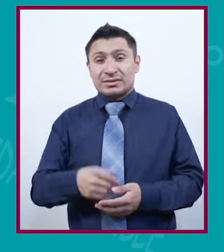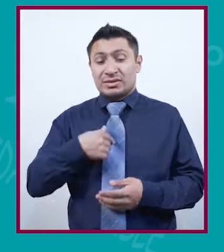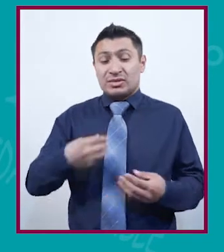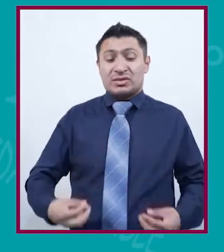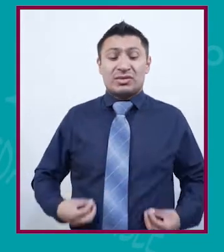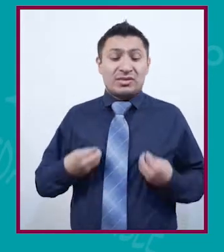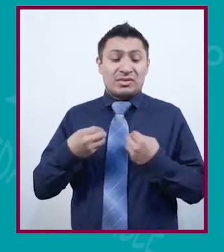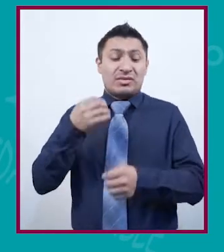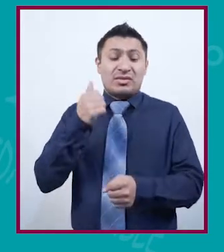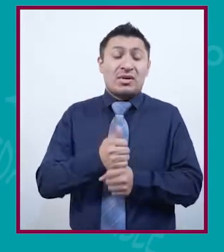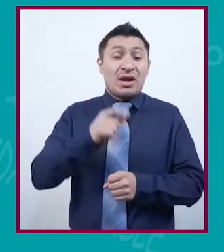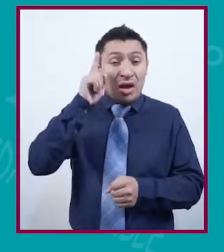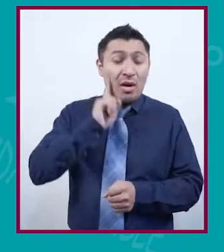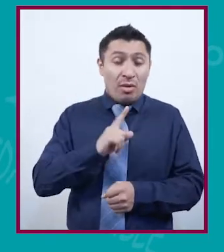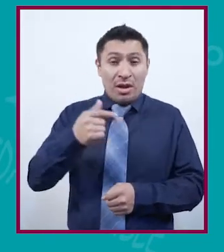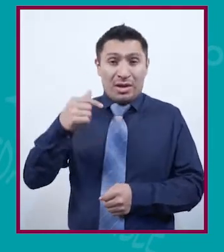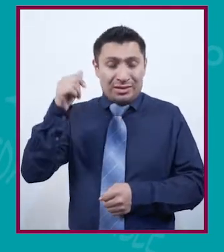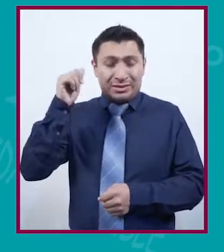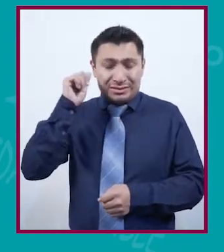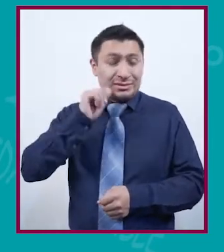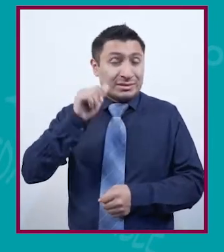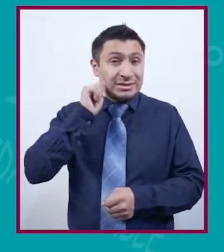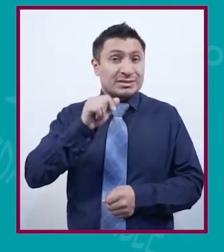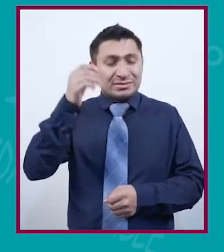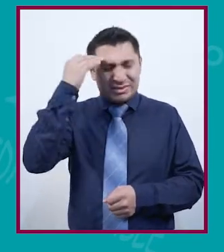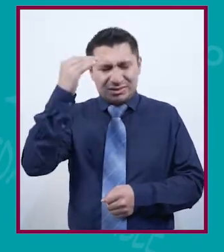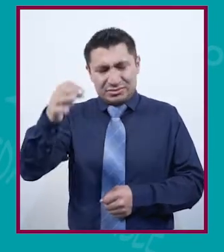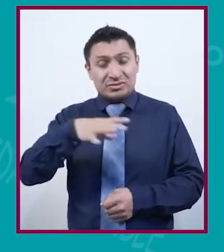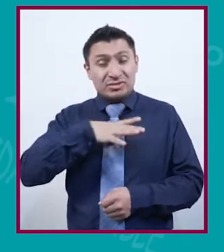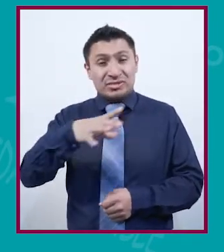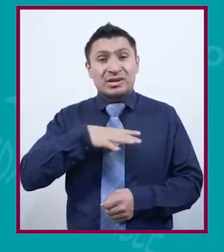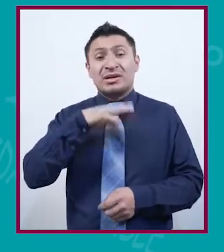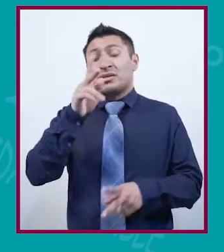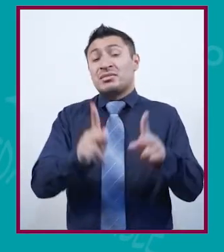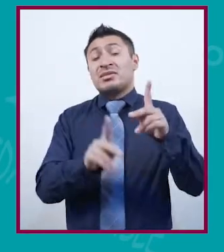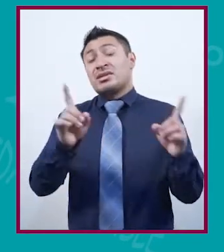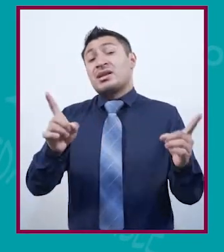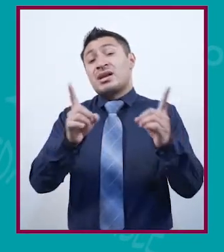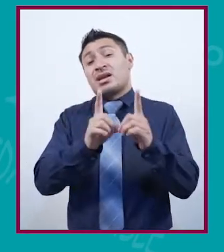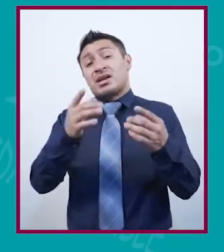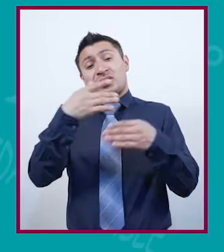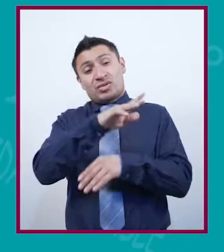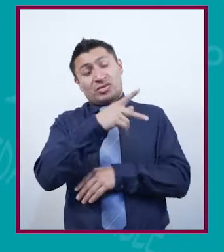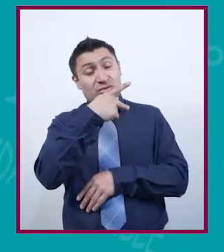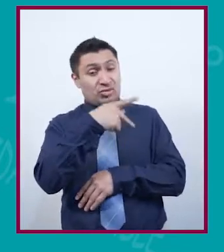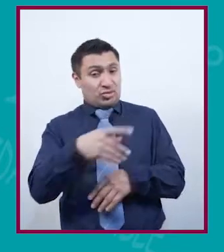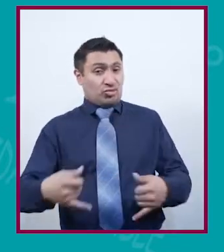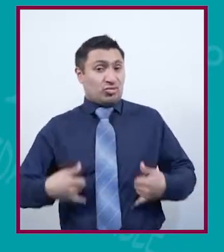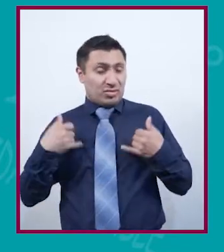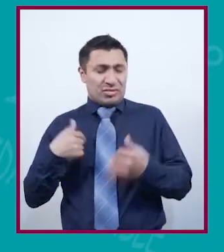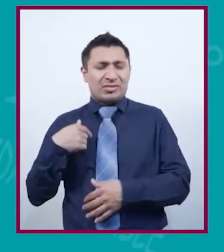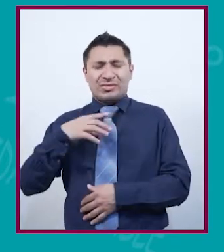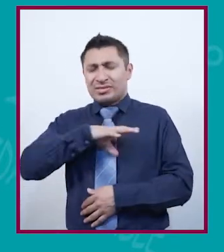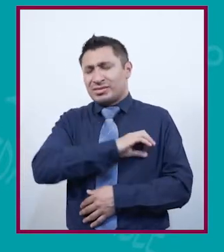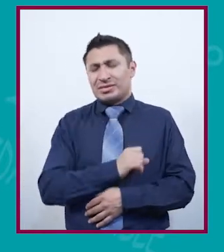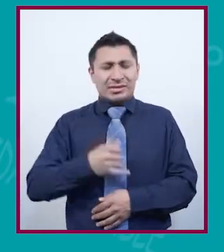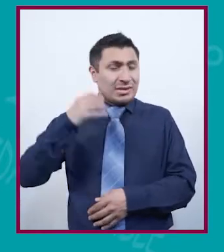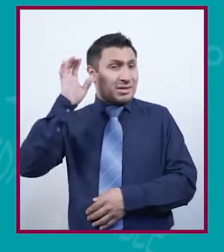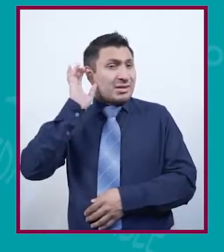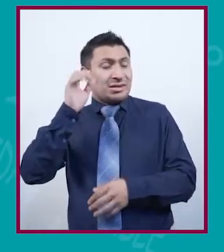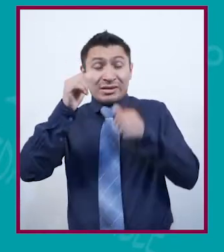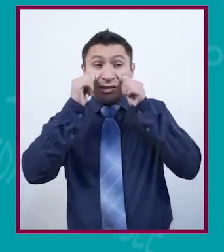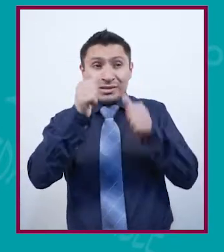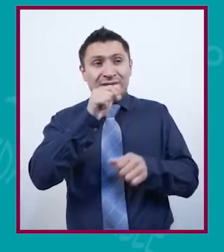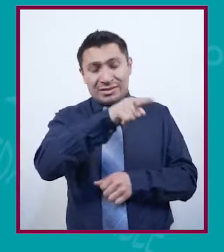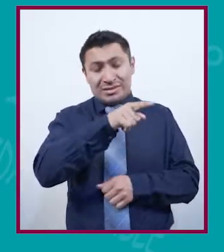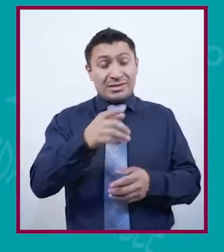conozco, ya que vivo con mi abuelita. Y ella siempre, sí, siempre que tiene tipo de platicas sobre ella. Y a mí me agradaba mucho escuchar. Ella cuando